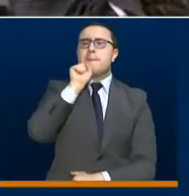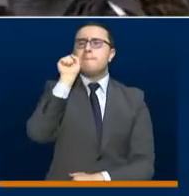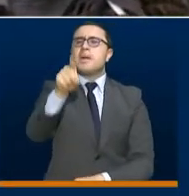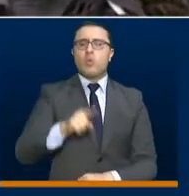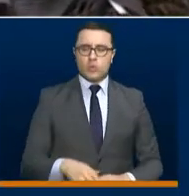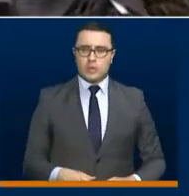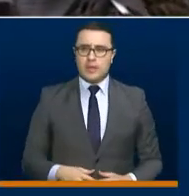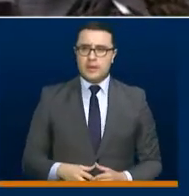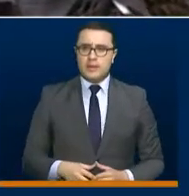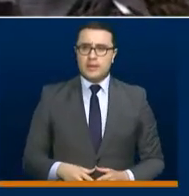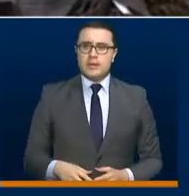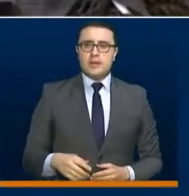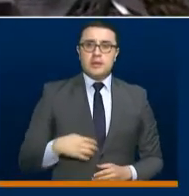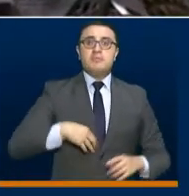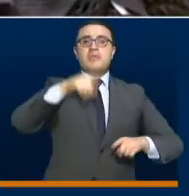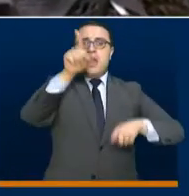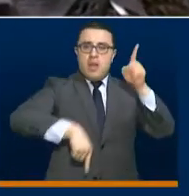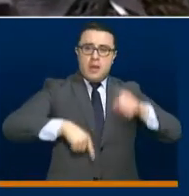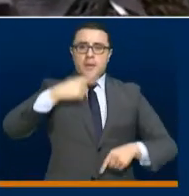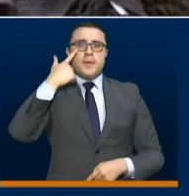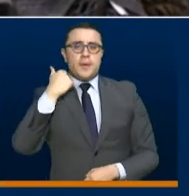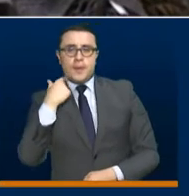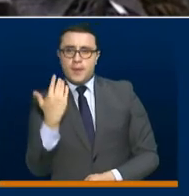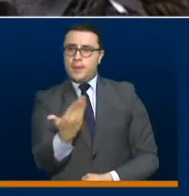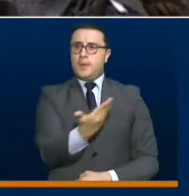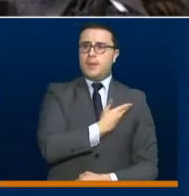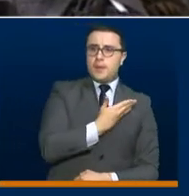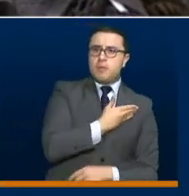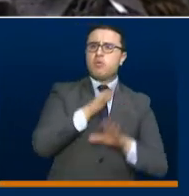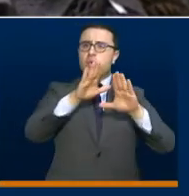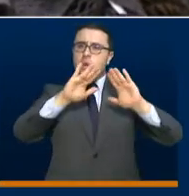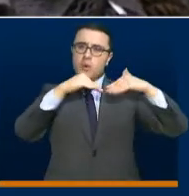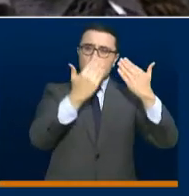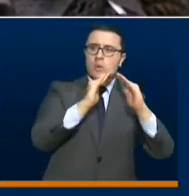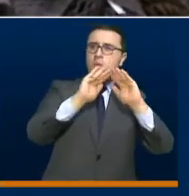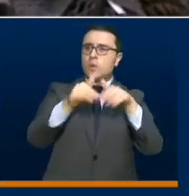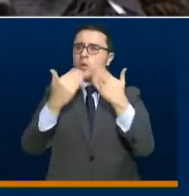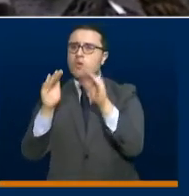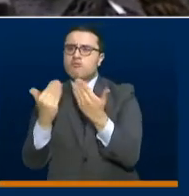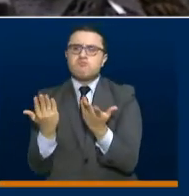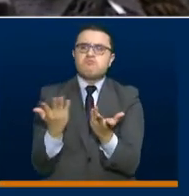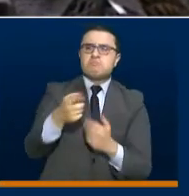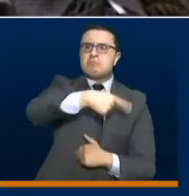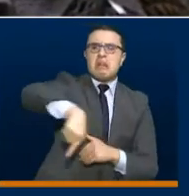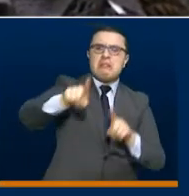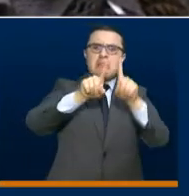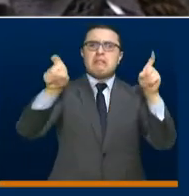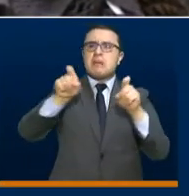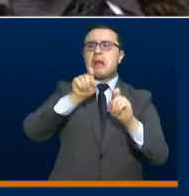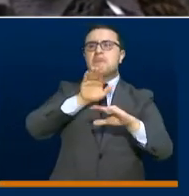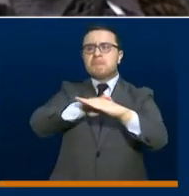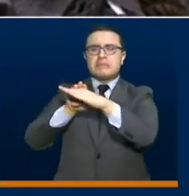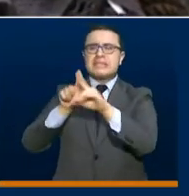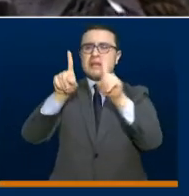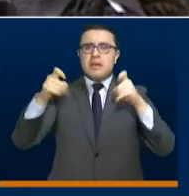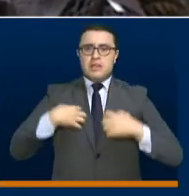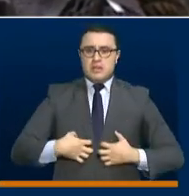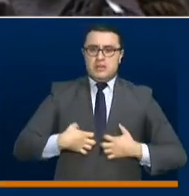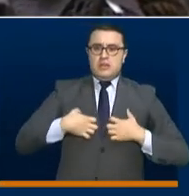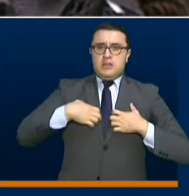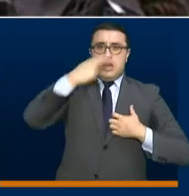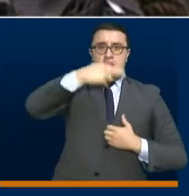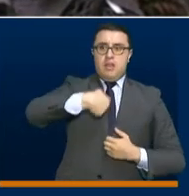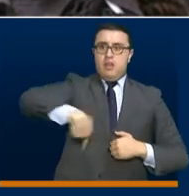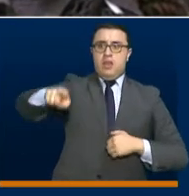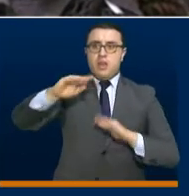Yo creo que se la hacen muchos padres de familia, sobre todo en los temas de vencer los miedos. Esas